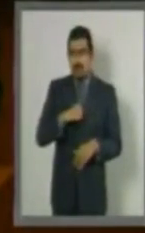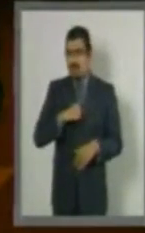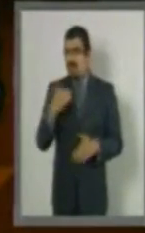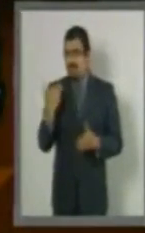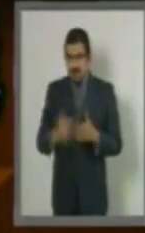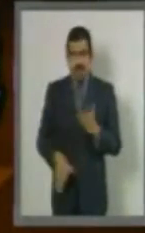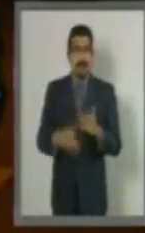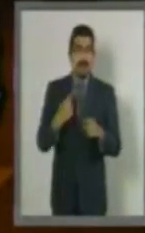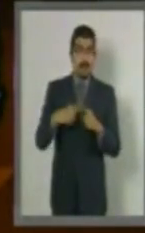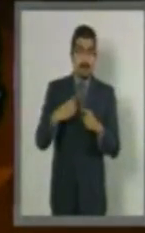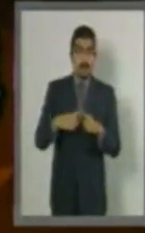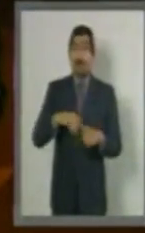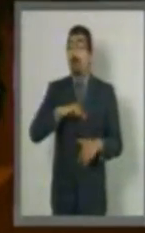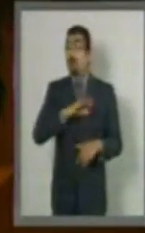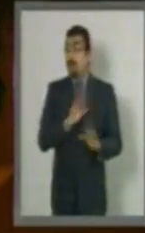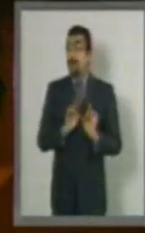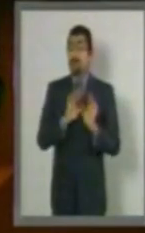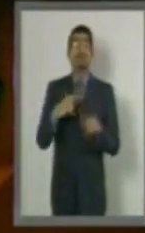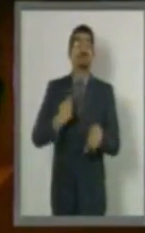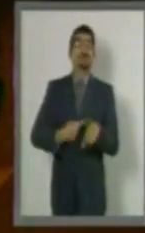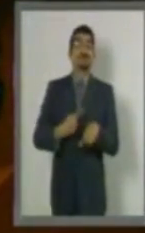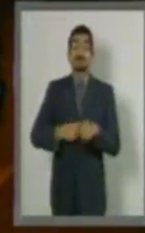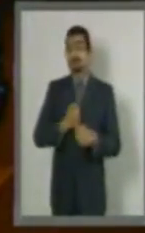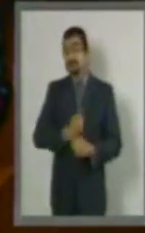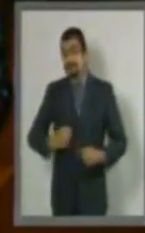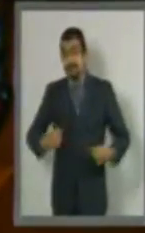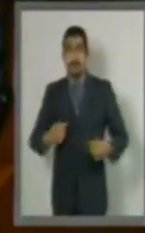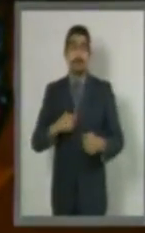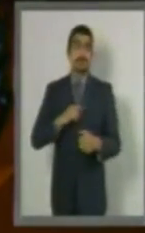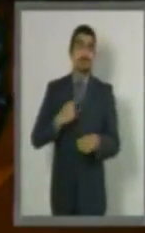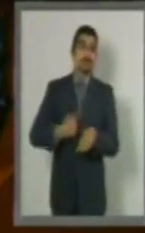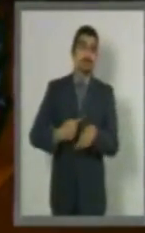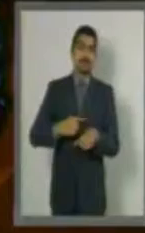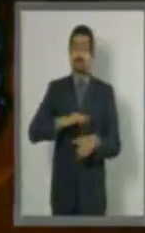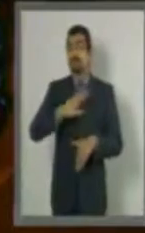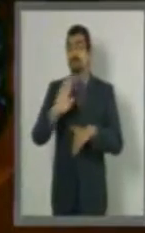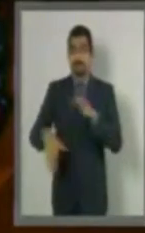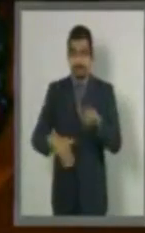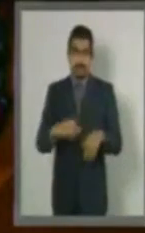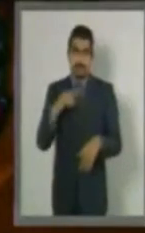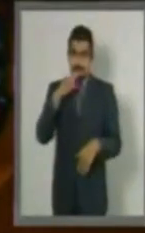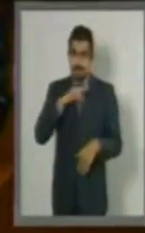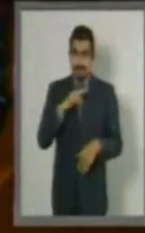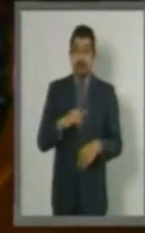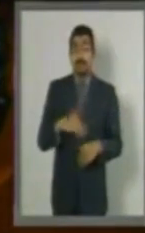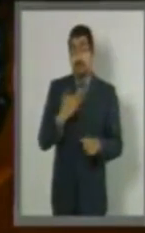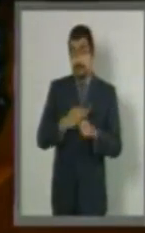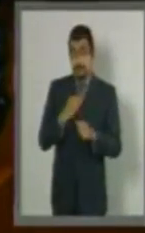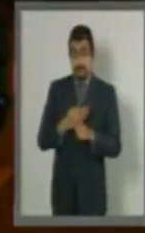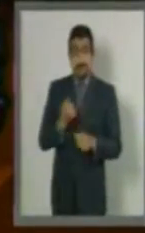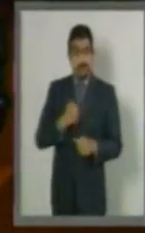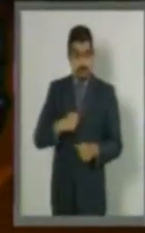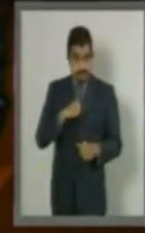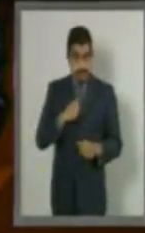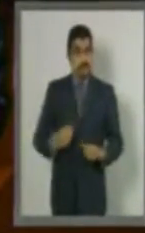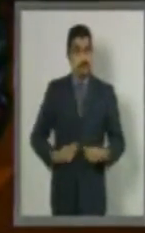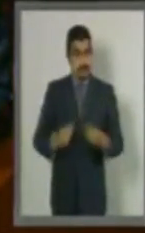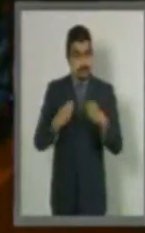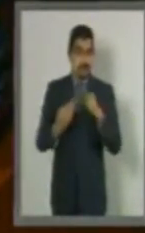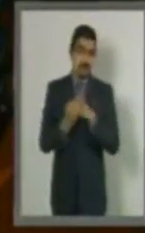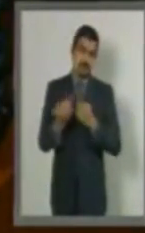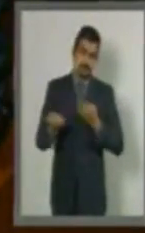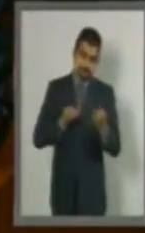crónicas y fallecer a temprana edad. Mantener una dieta sana y una activación física permanente